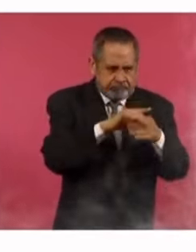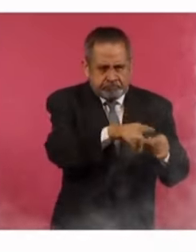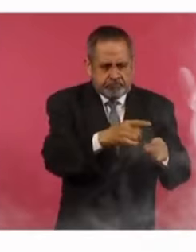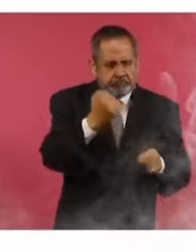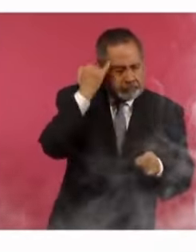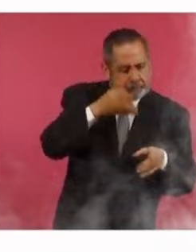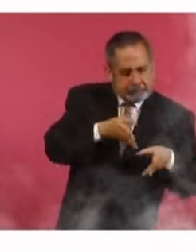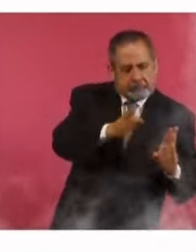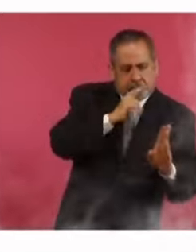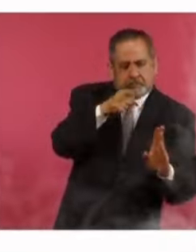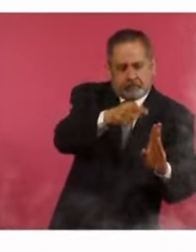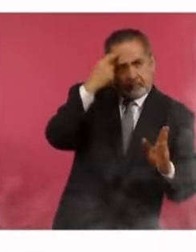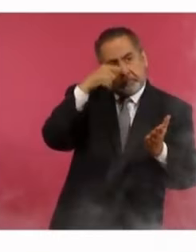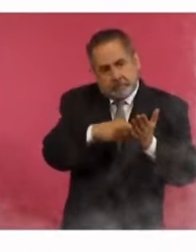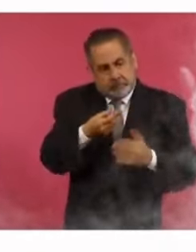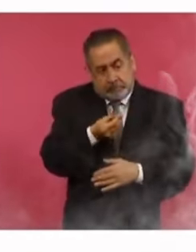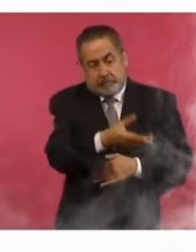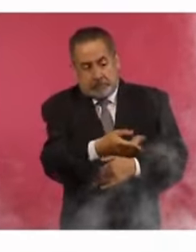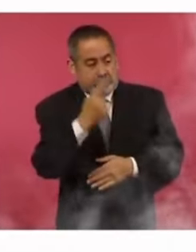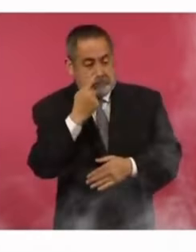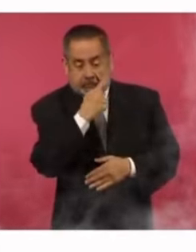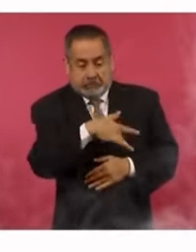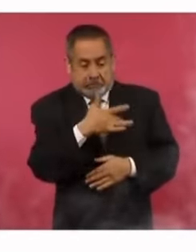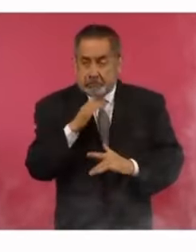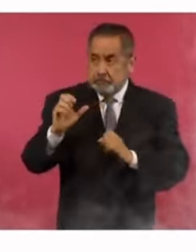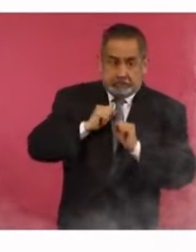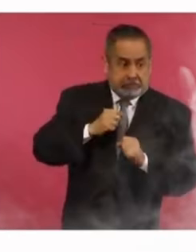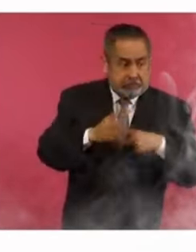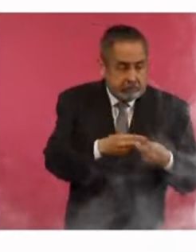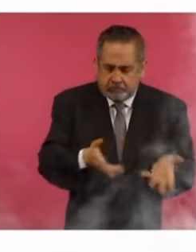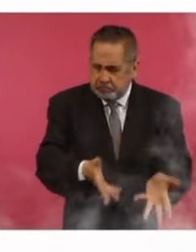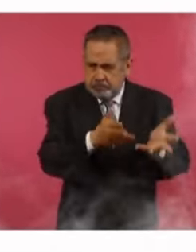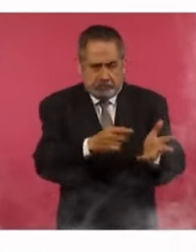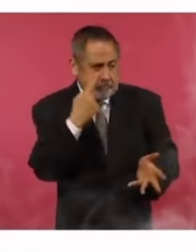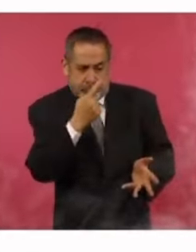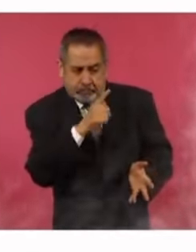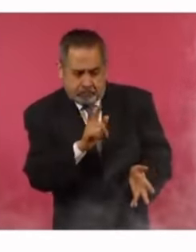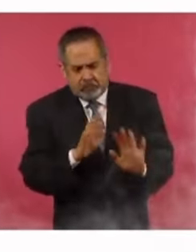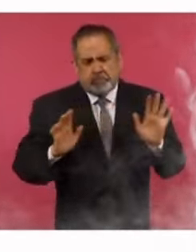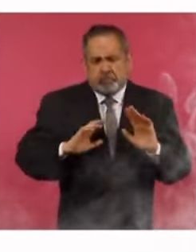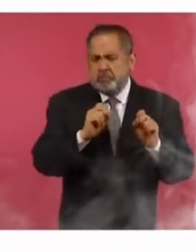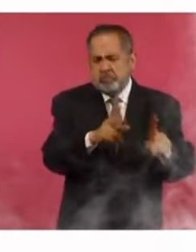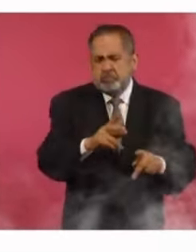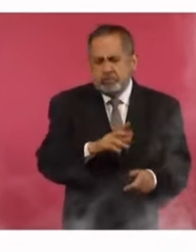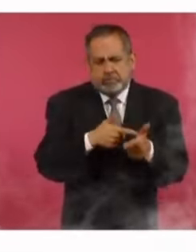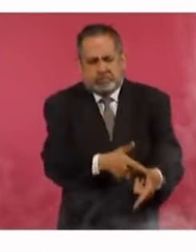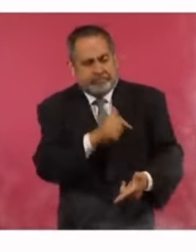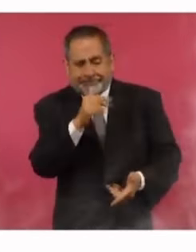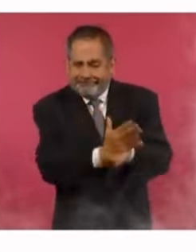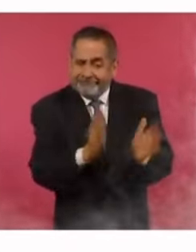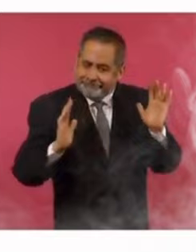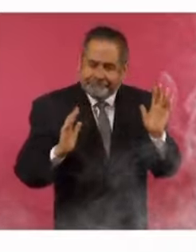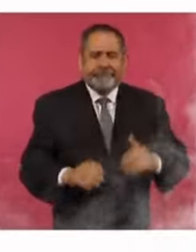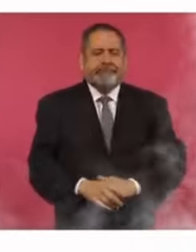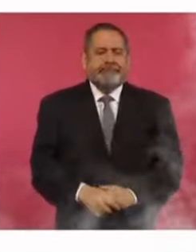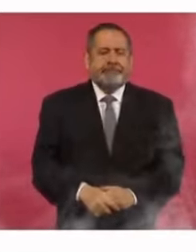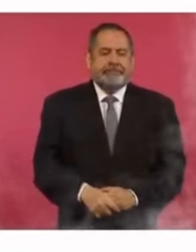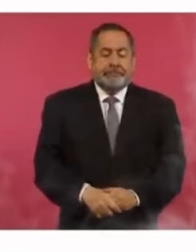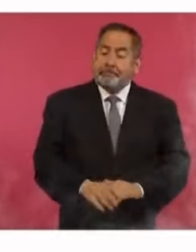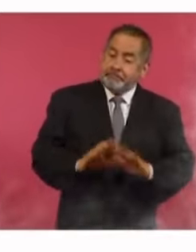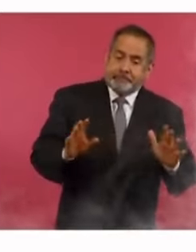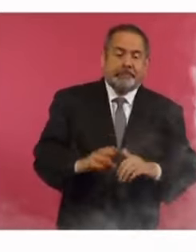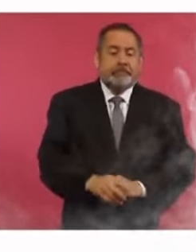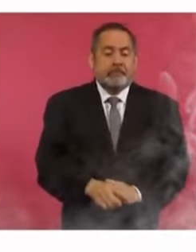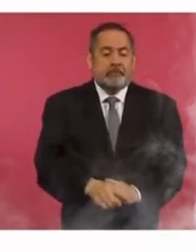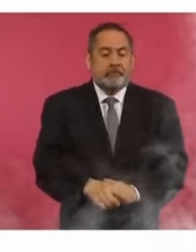ve por aquí, por esto, y creo que debemos decir esto. Si te convence y lo haces tuyo, pues adelante. Si no te convence, no lo haces tuyo y no adelante. Ok. Ahora, de